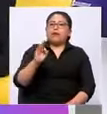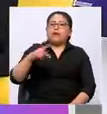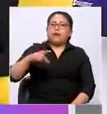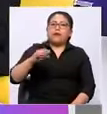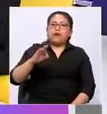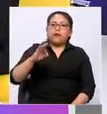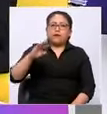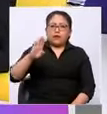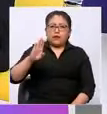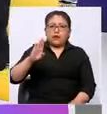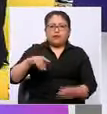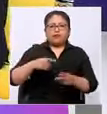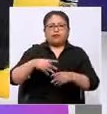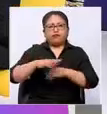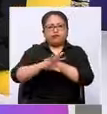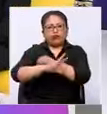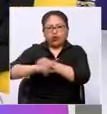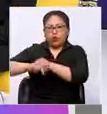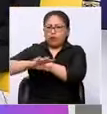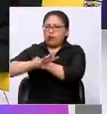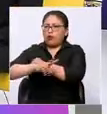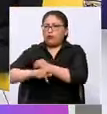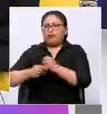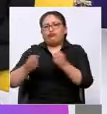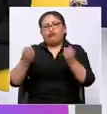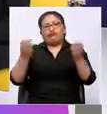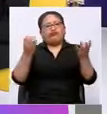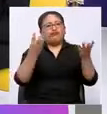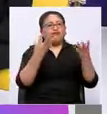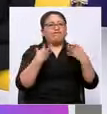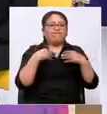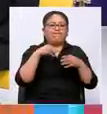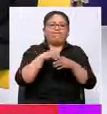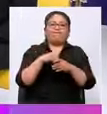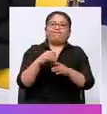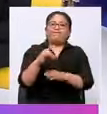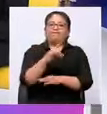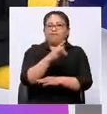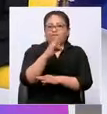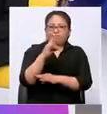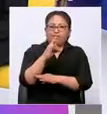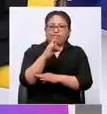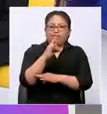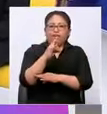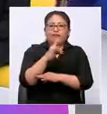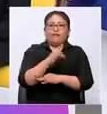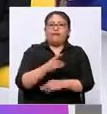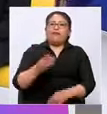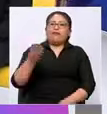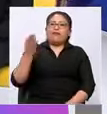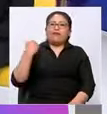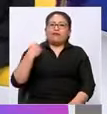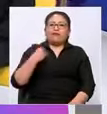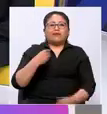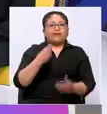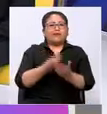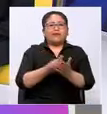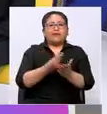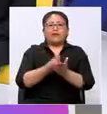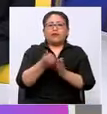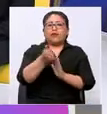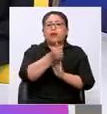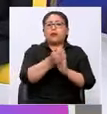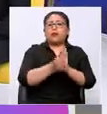país, donde solamente ha habido robo, robo y robo. Le decía en la Procuraduría, en alguna entrevista, no se ha pagado un solo peso a los